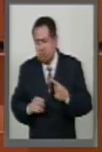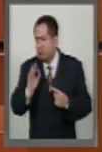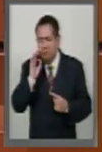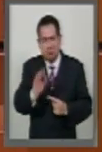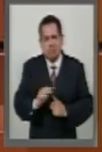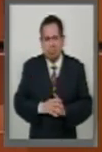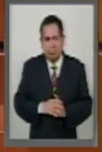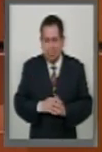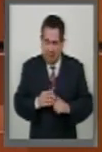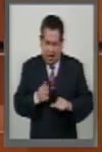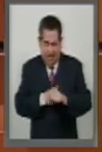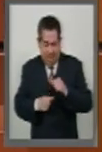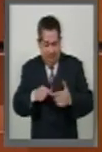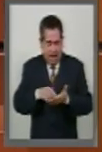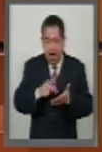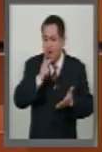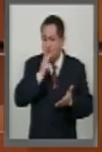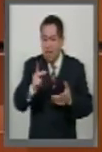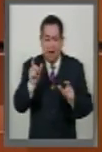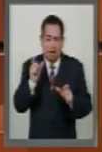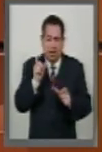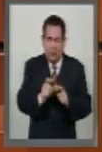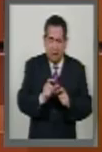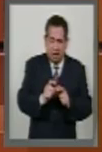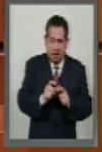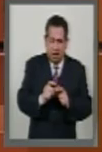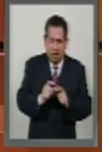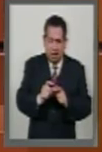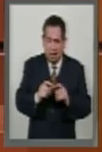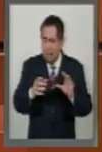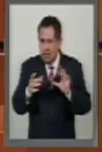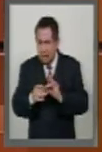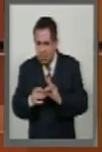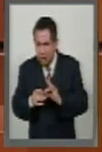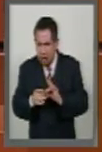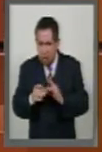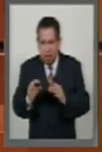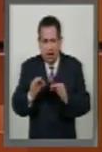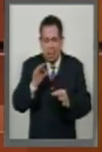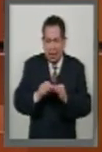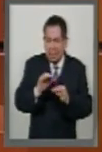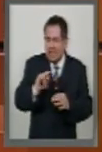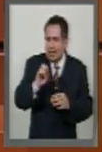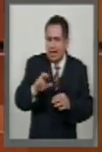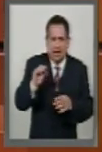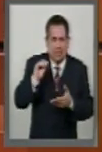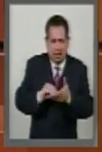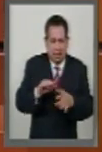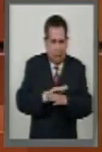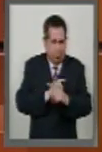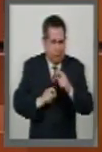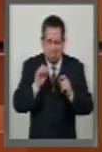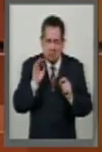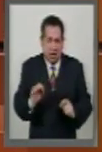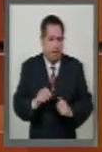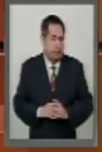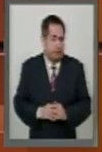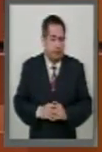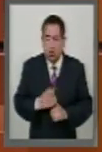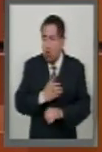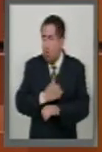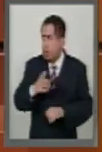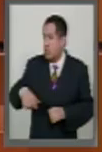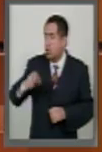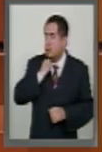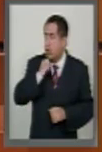la sustitución de la palabra mesas por la palabra juntas. Compañeras y compañeros senadores,